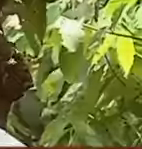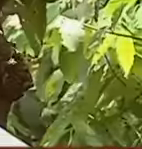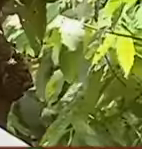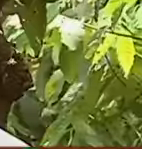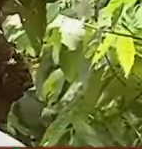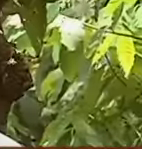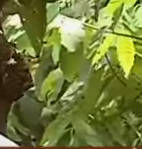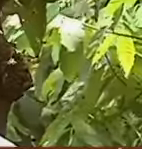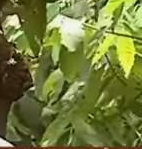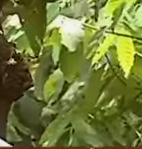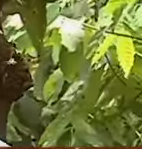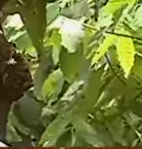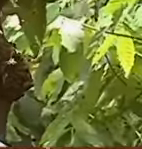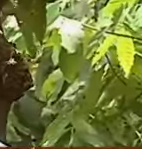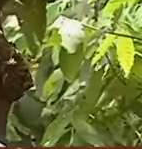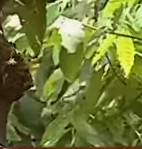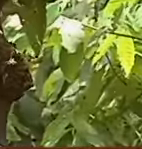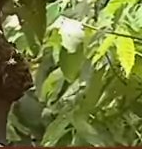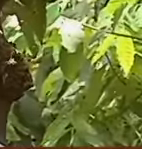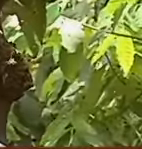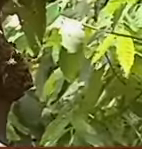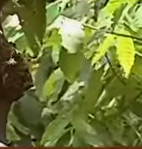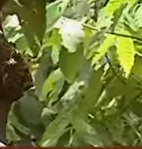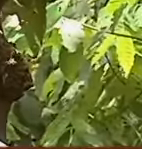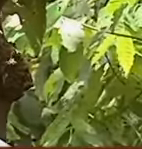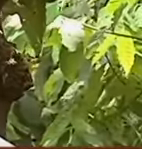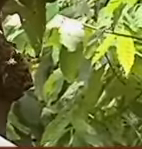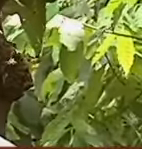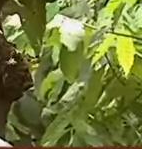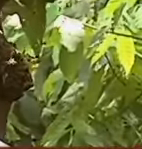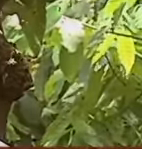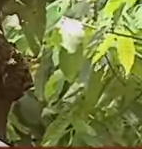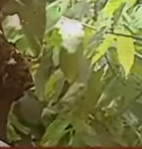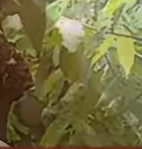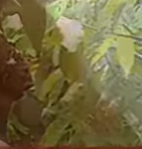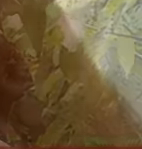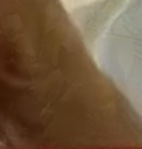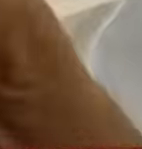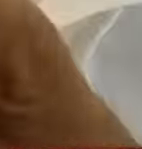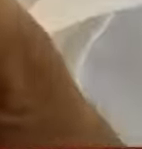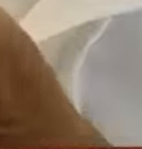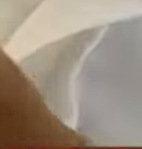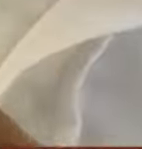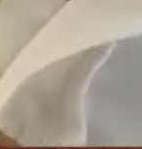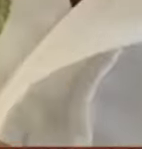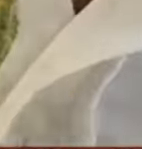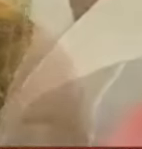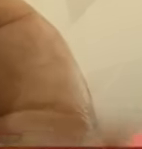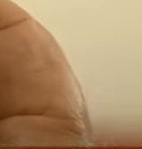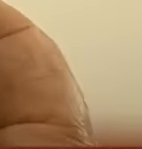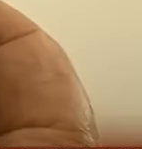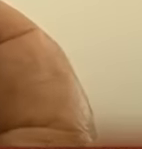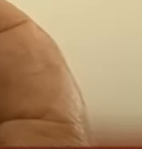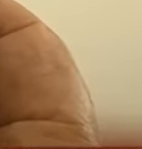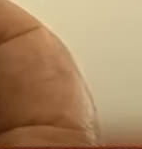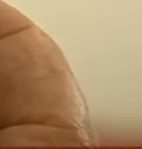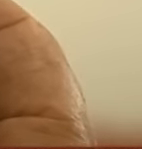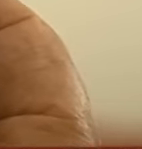El proceso Para hacer un chocolate Es cortar la semilla Quitarle el misil O la cartita blanca